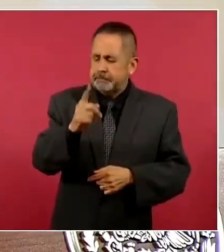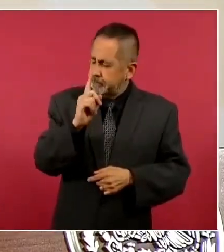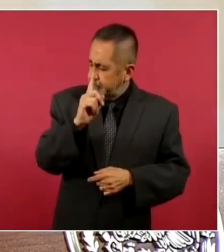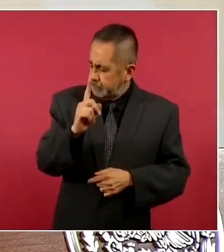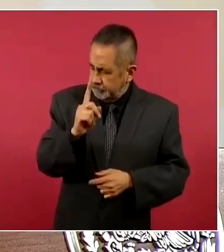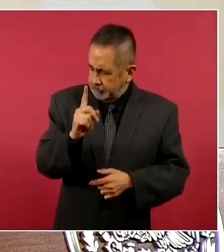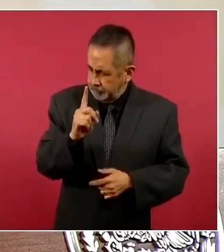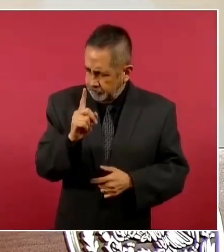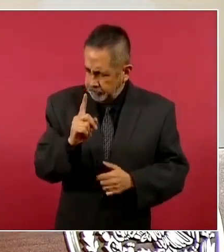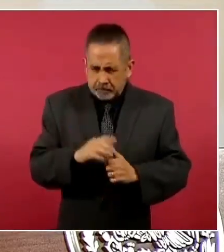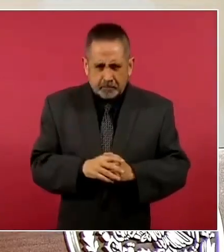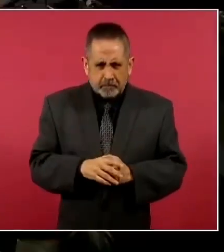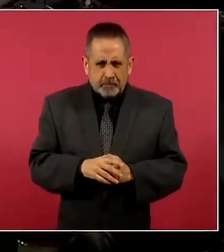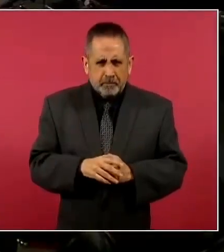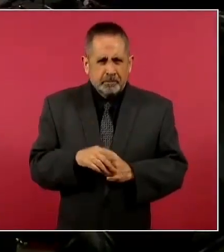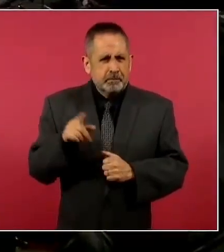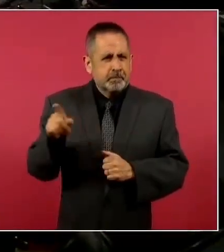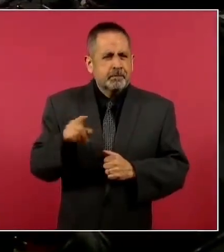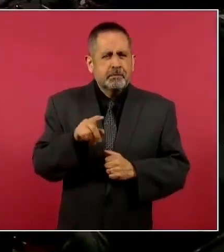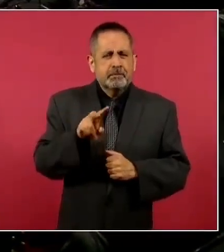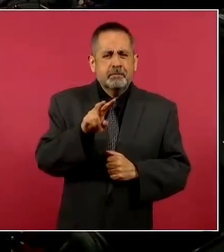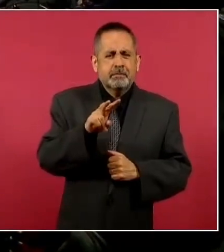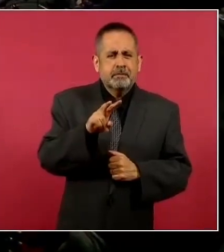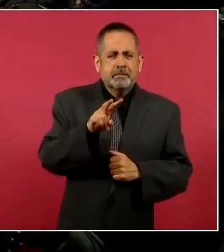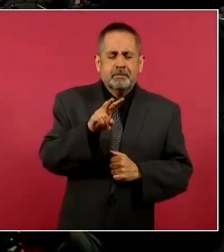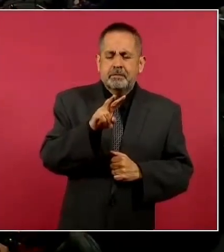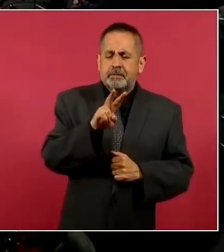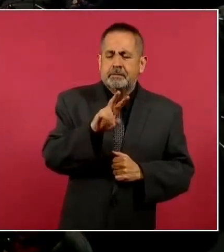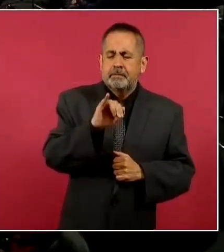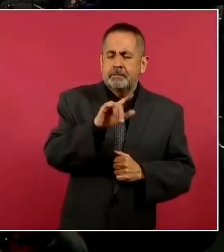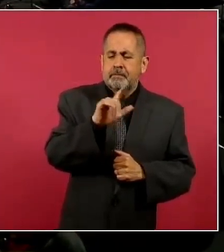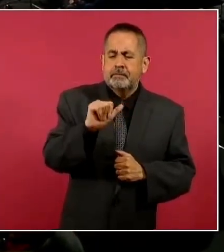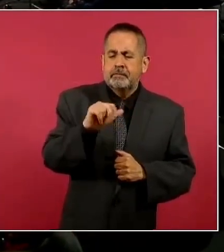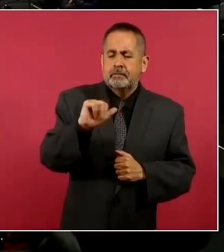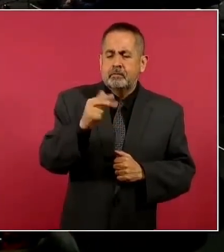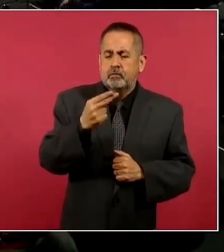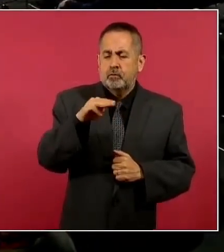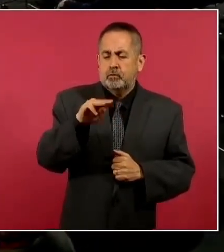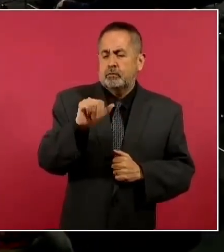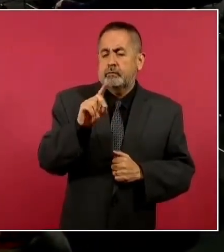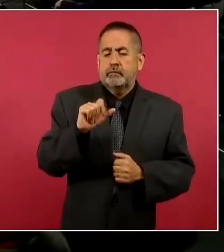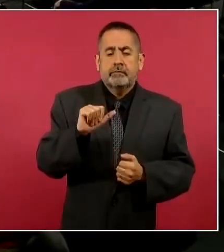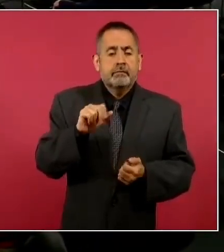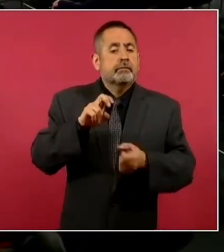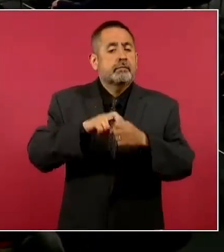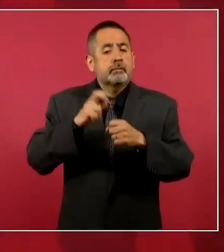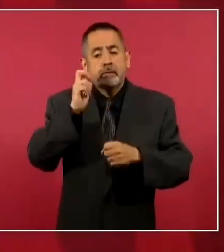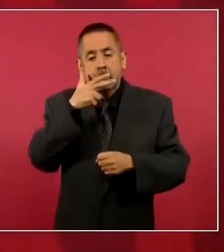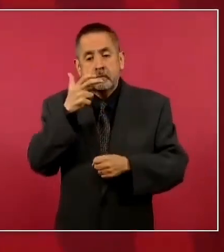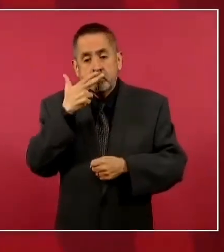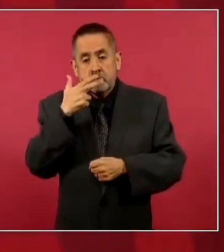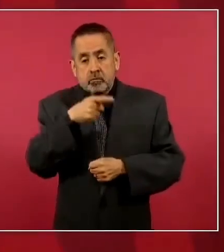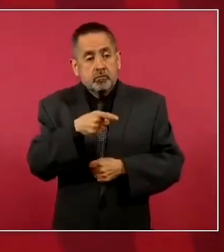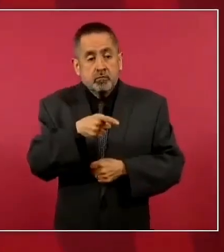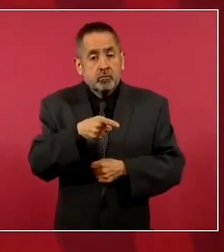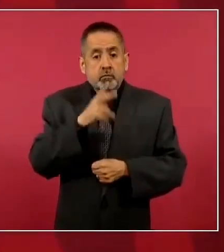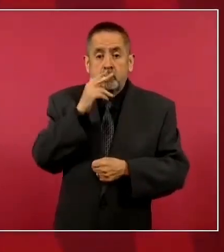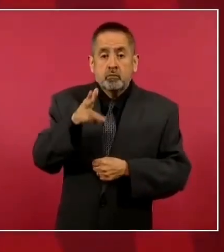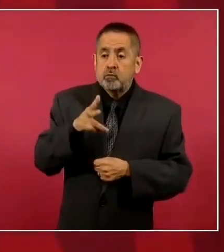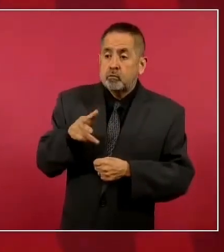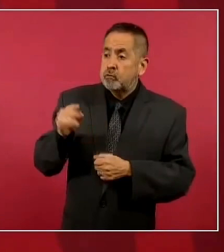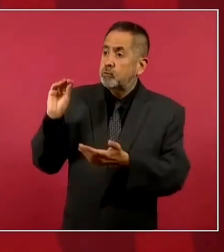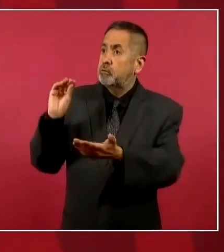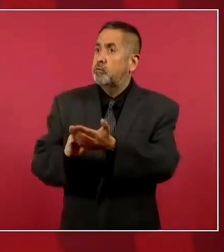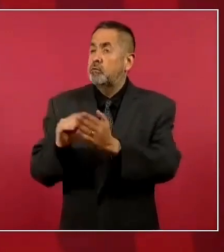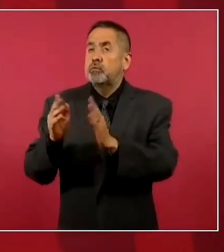de Villa Ahumada, en Chihuahua, que no permitían que se